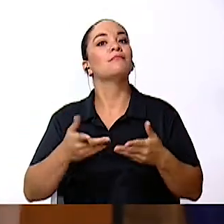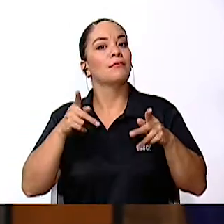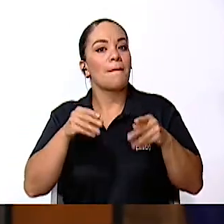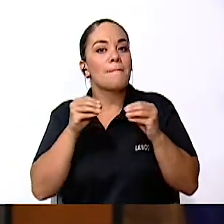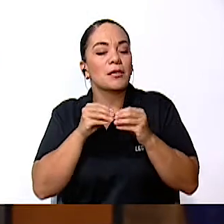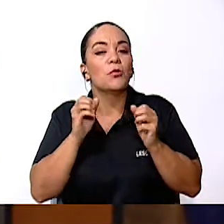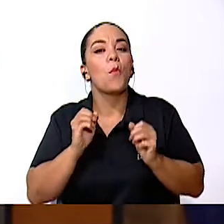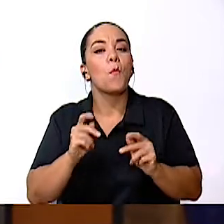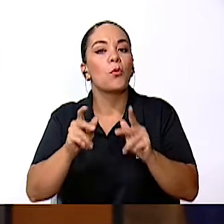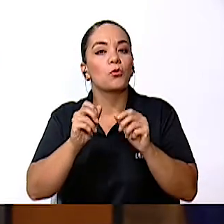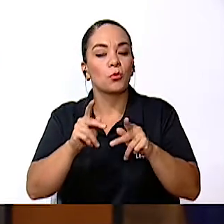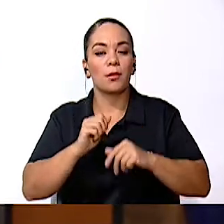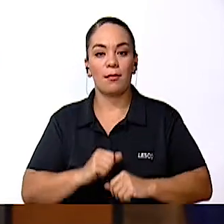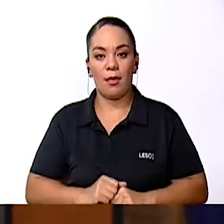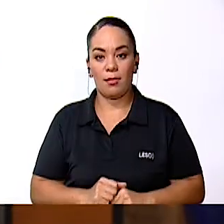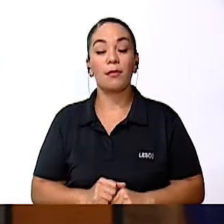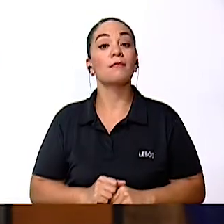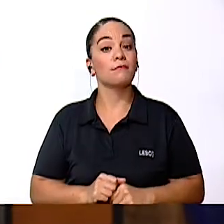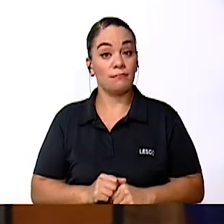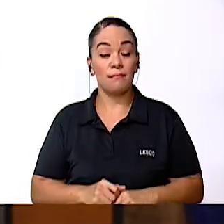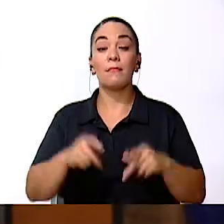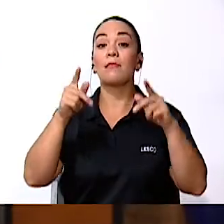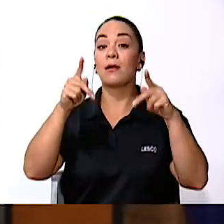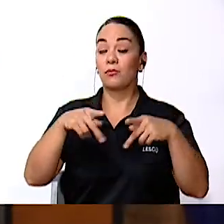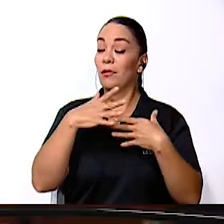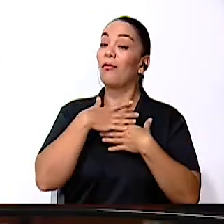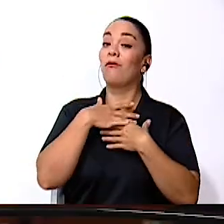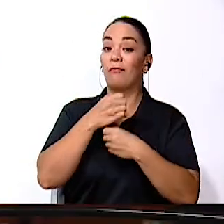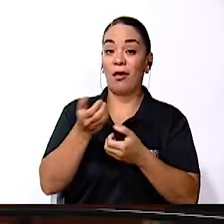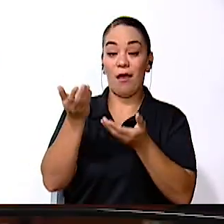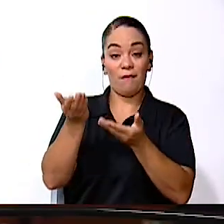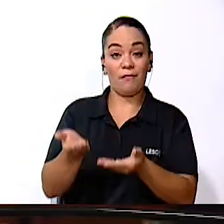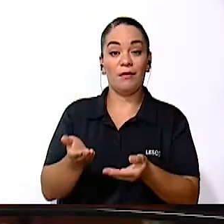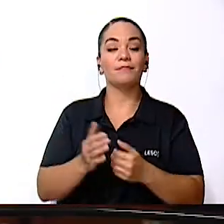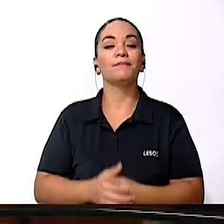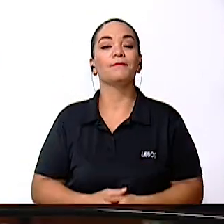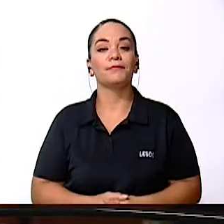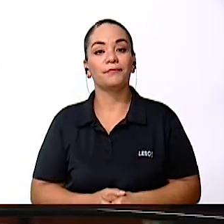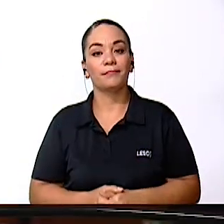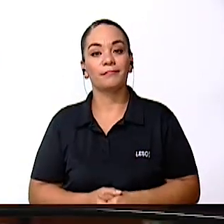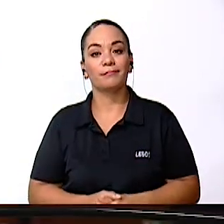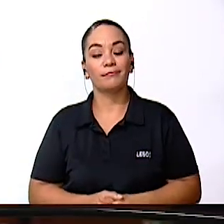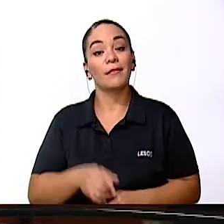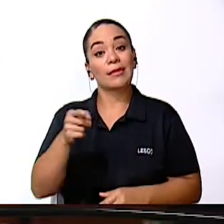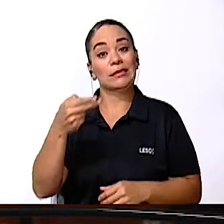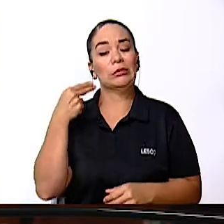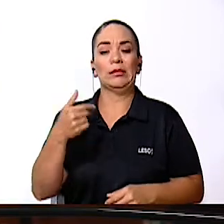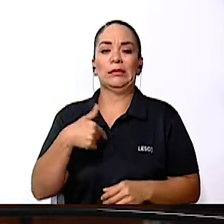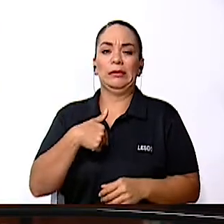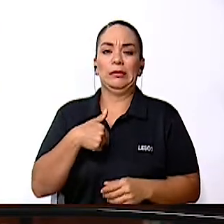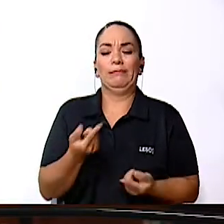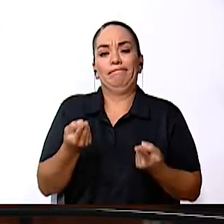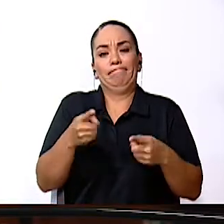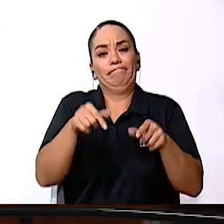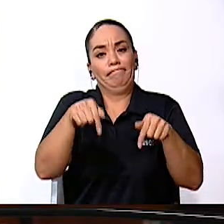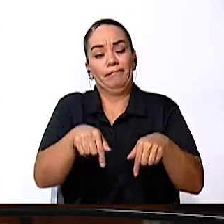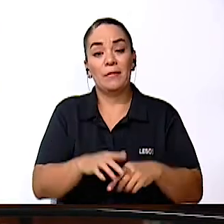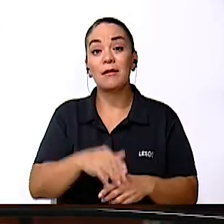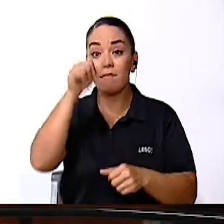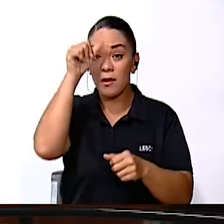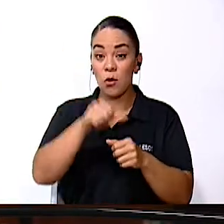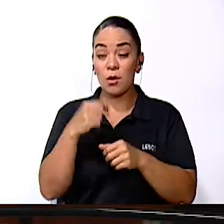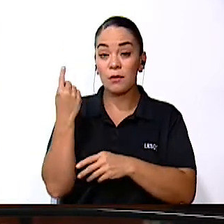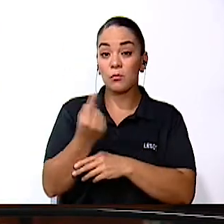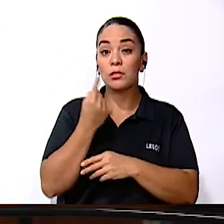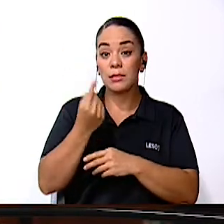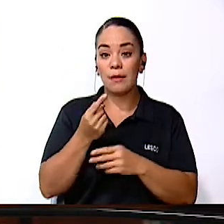oportunidad porque es una persona confiable. Bueno, esa historia me pasó hoy. Recordemos siempre